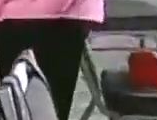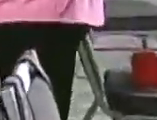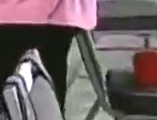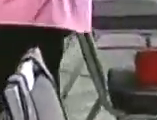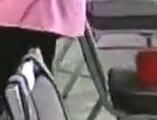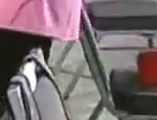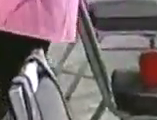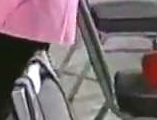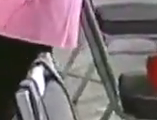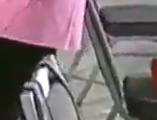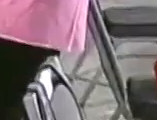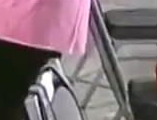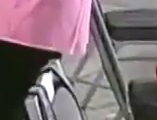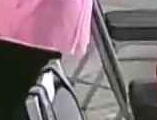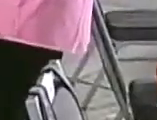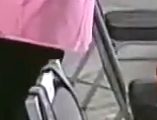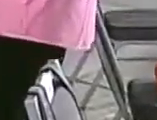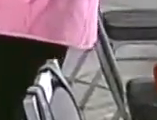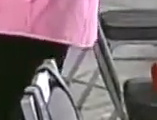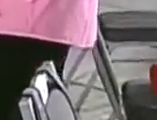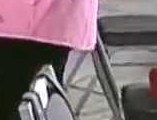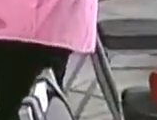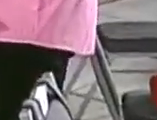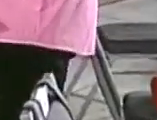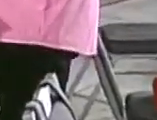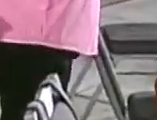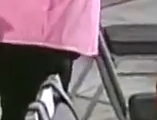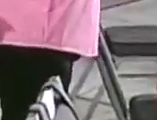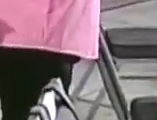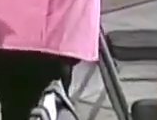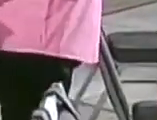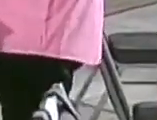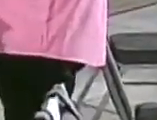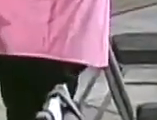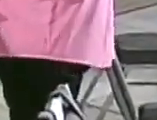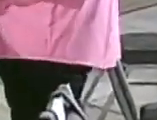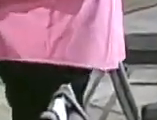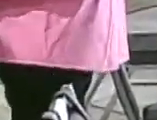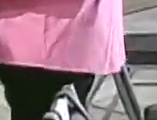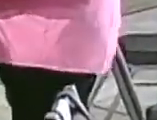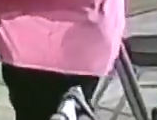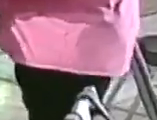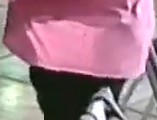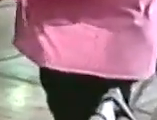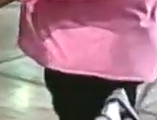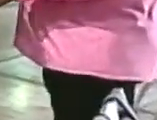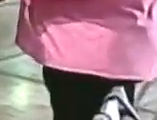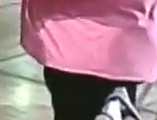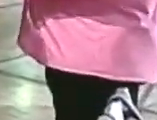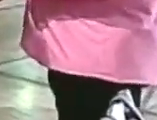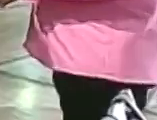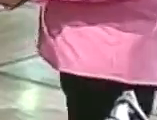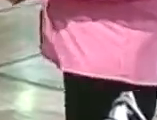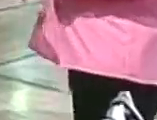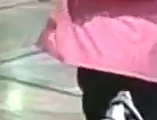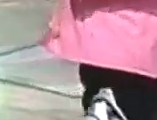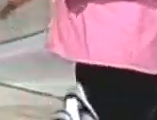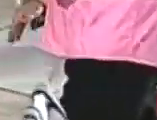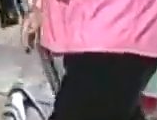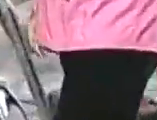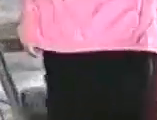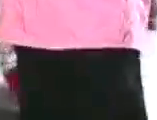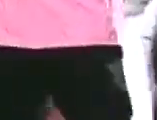una calidad de educación superior que es modelo para el mundo. En ese contexto también